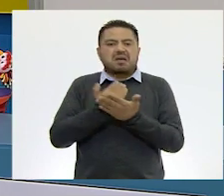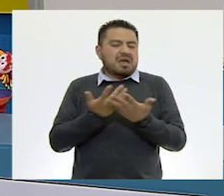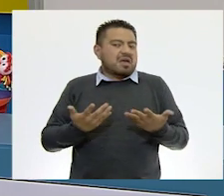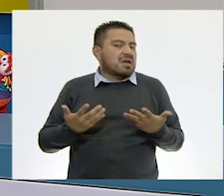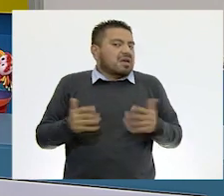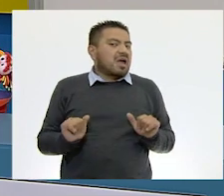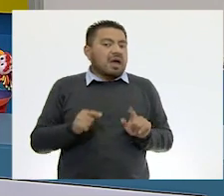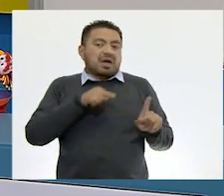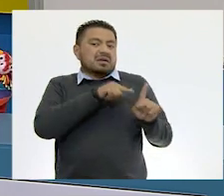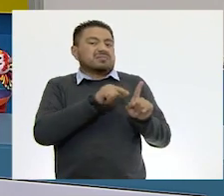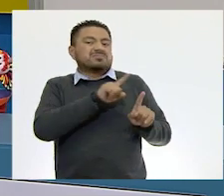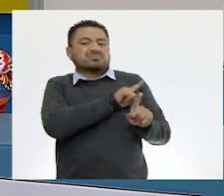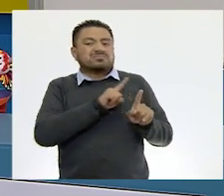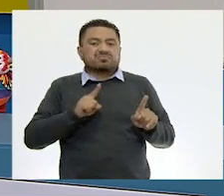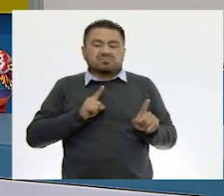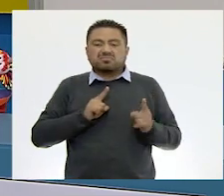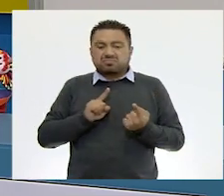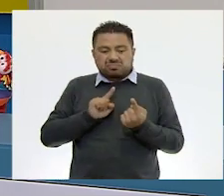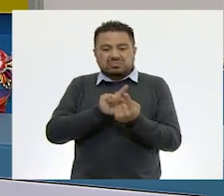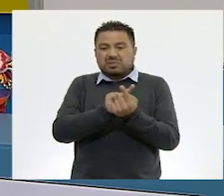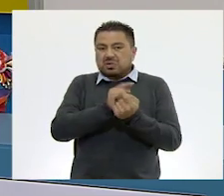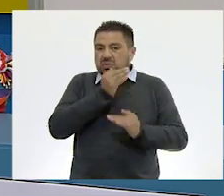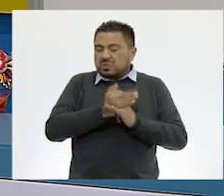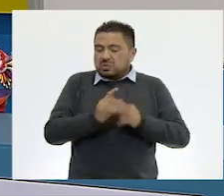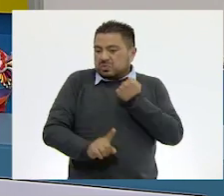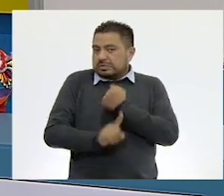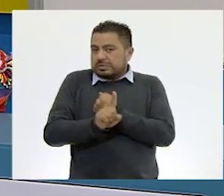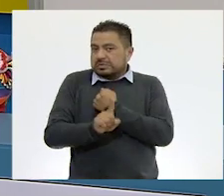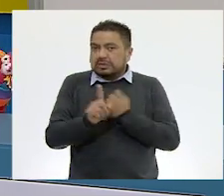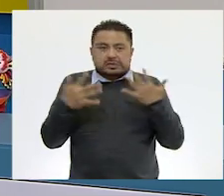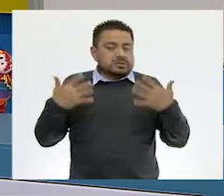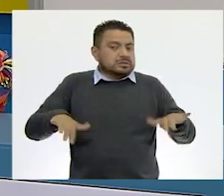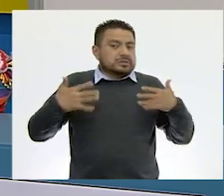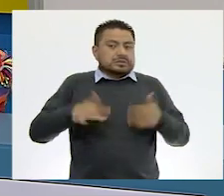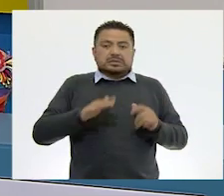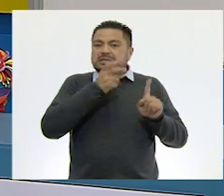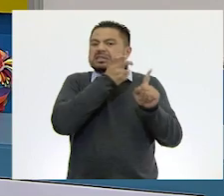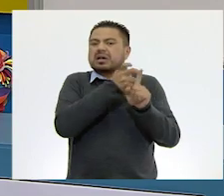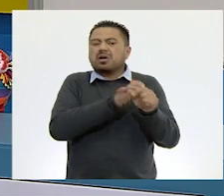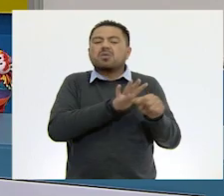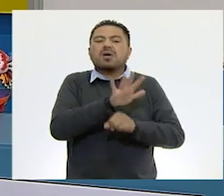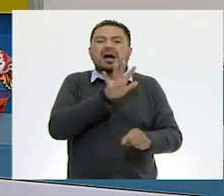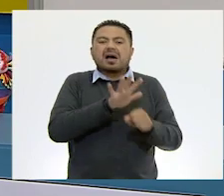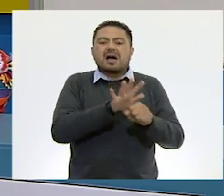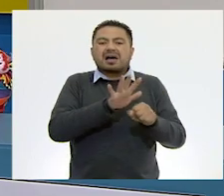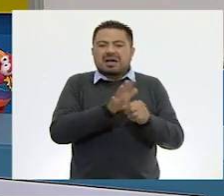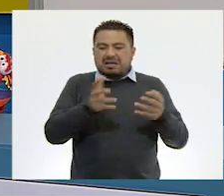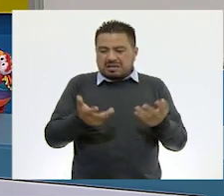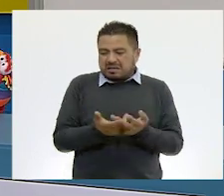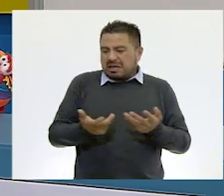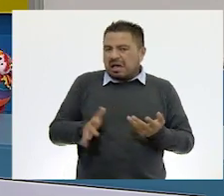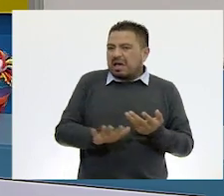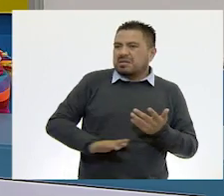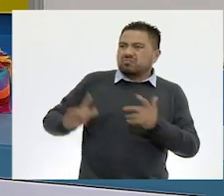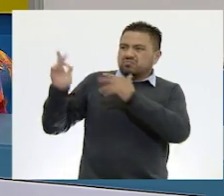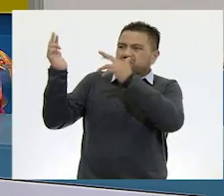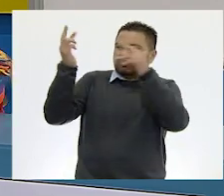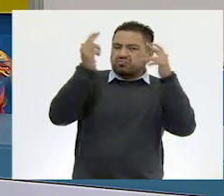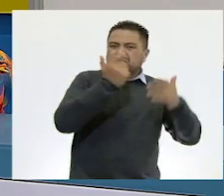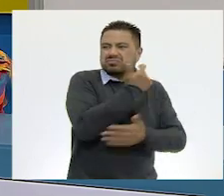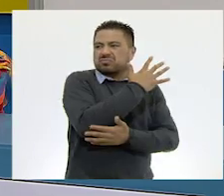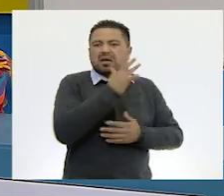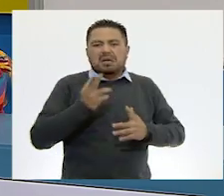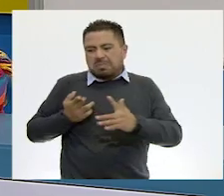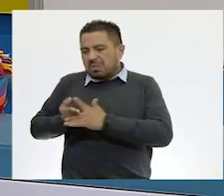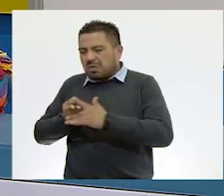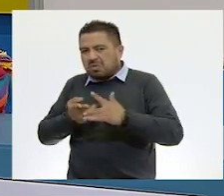y esto es debido a que enfrentan una serie de amenazas. Entre estas, la fragmentación de su hábitat y la matanza